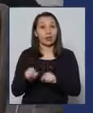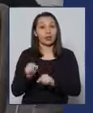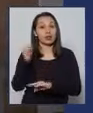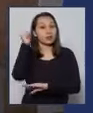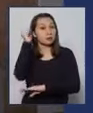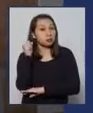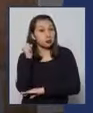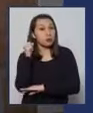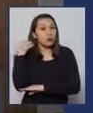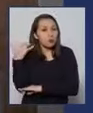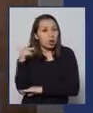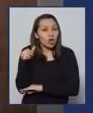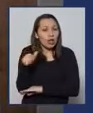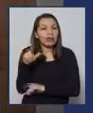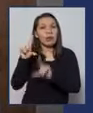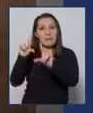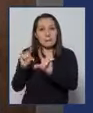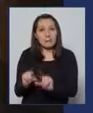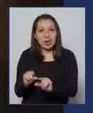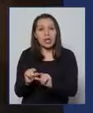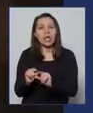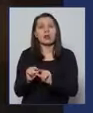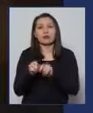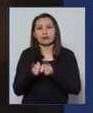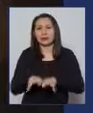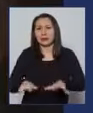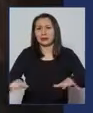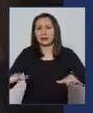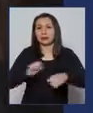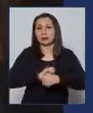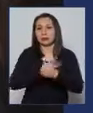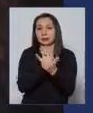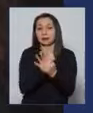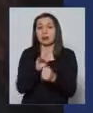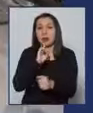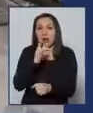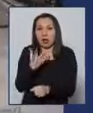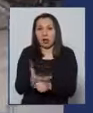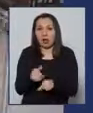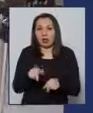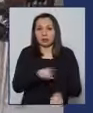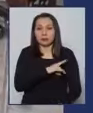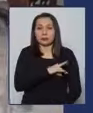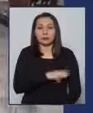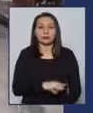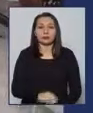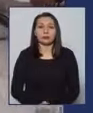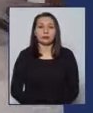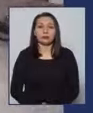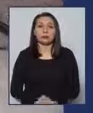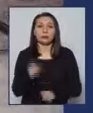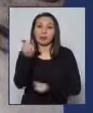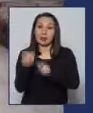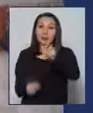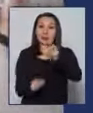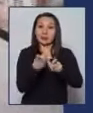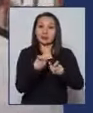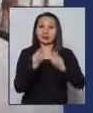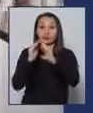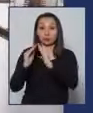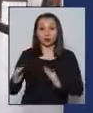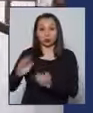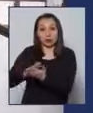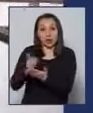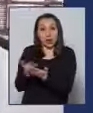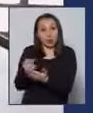fundamental para poder disminuir esta gran propagación y esta pandemia que tenemos hoy día en nuestro país. Las personas en las residencias